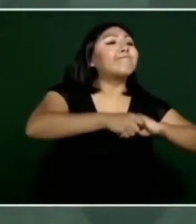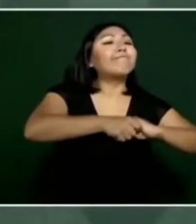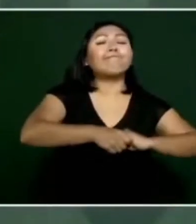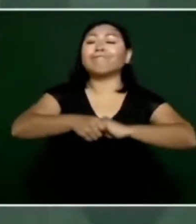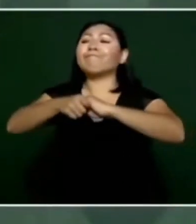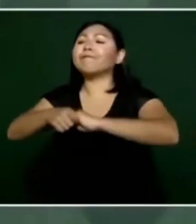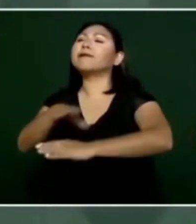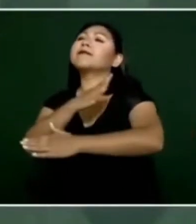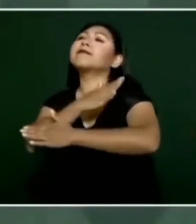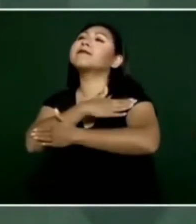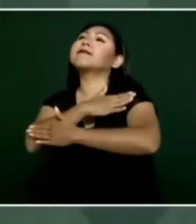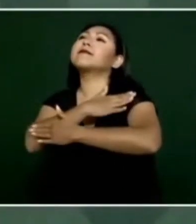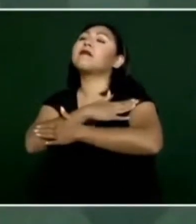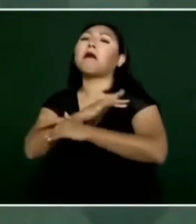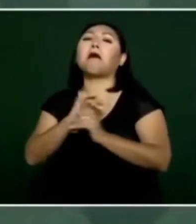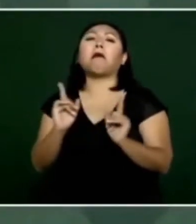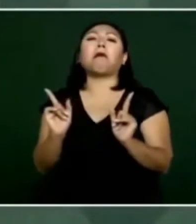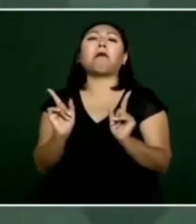ya no vuelven